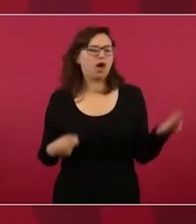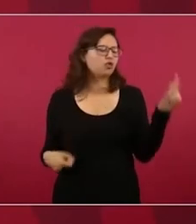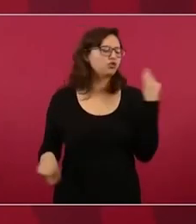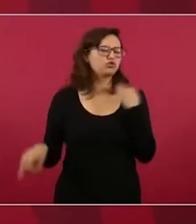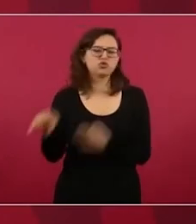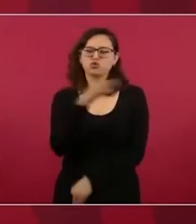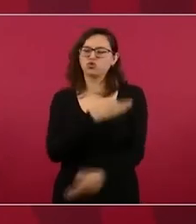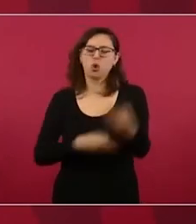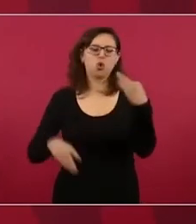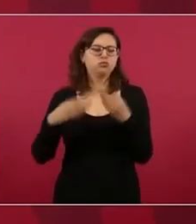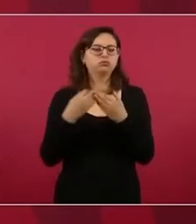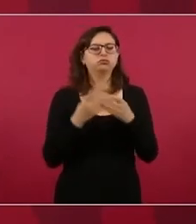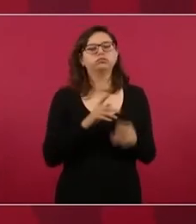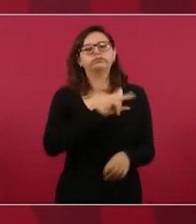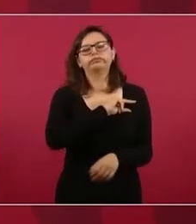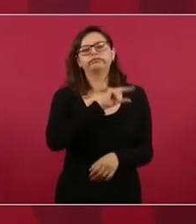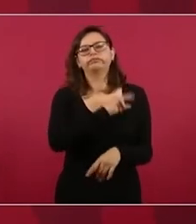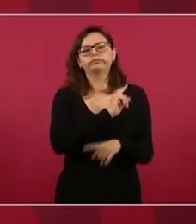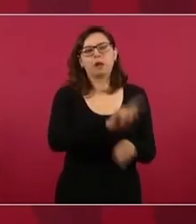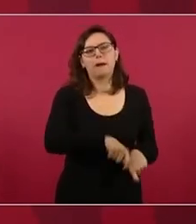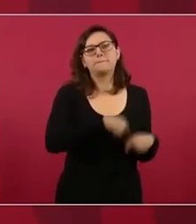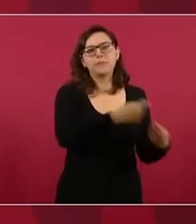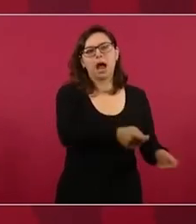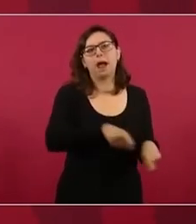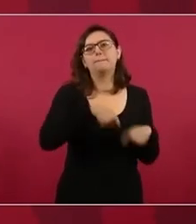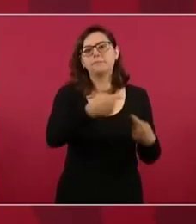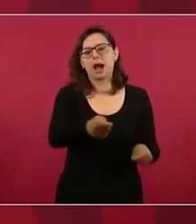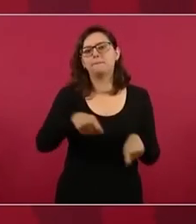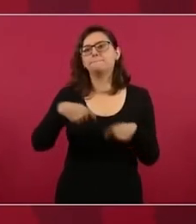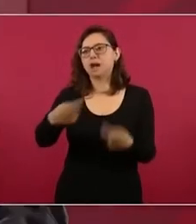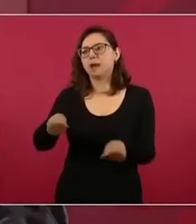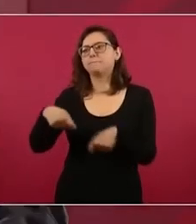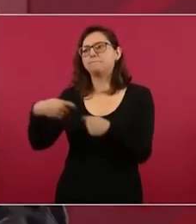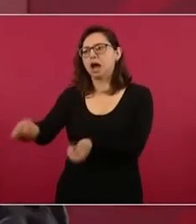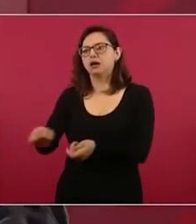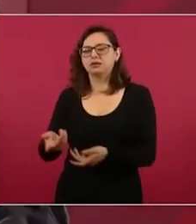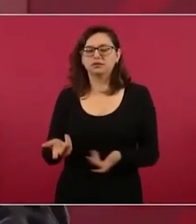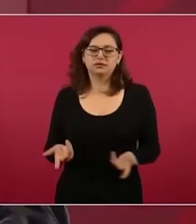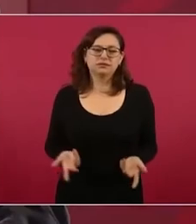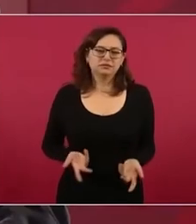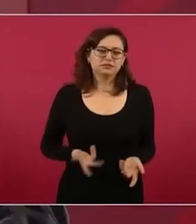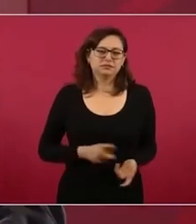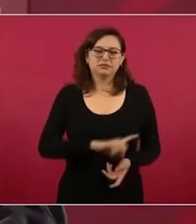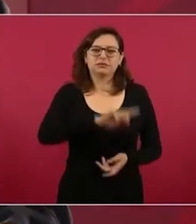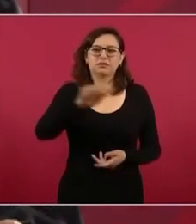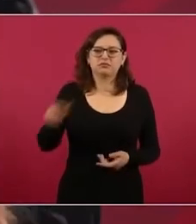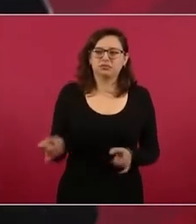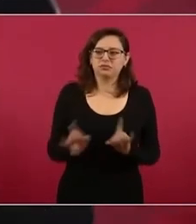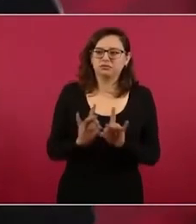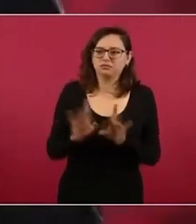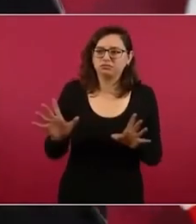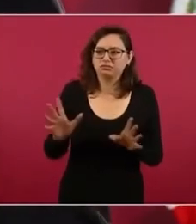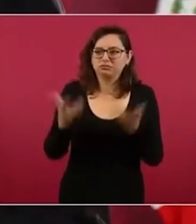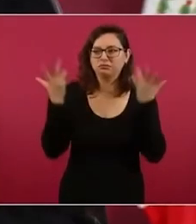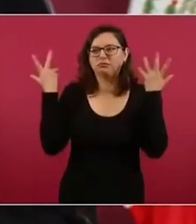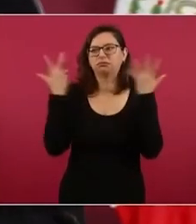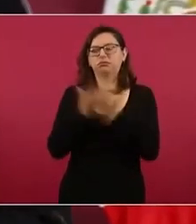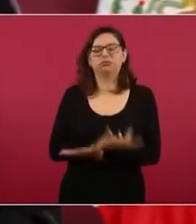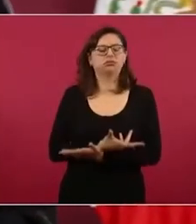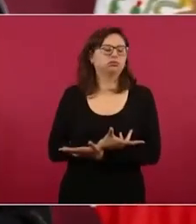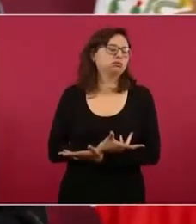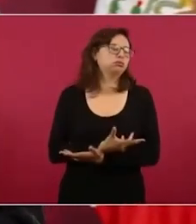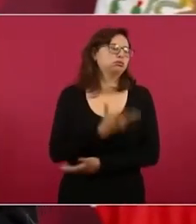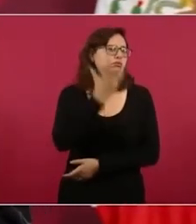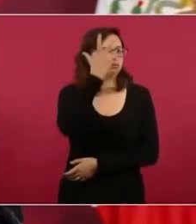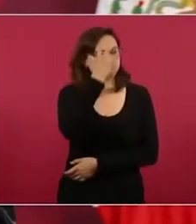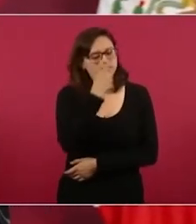sucedieron estas cosas muchas desgracias lamentables porque pues no hay control no